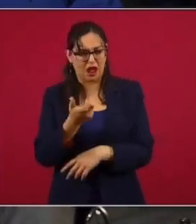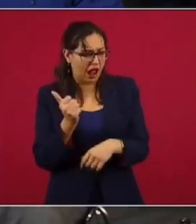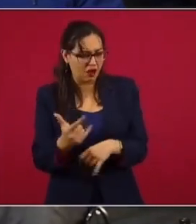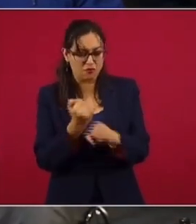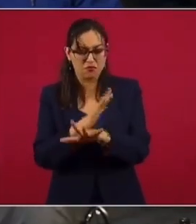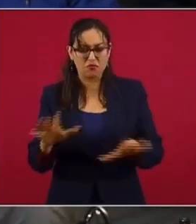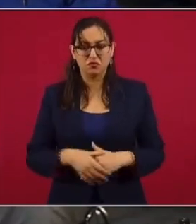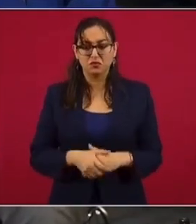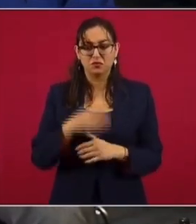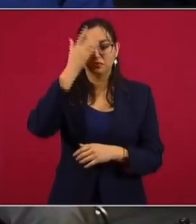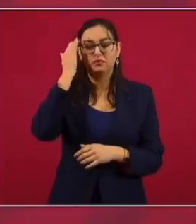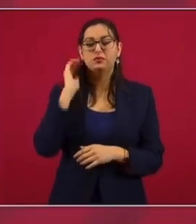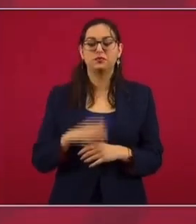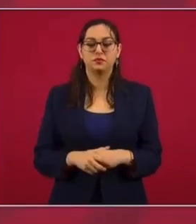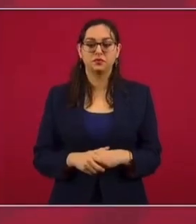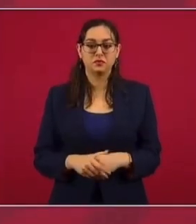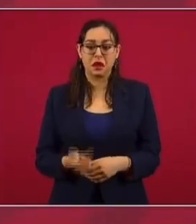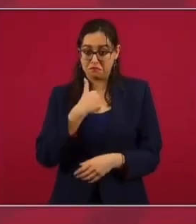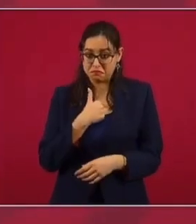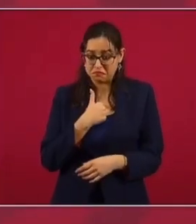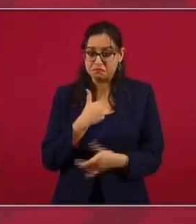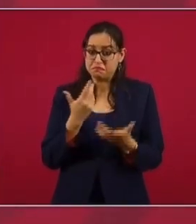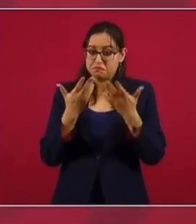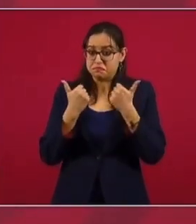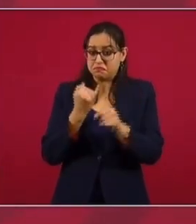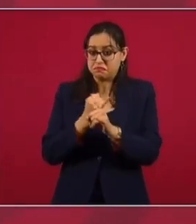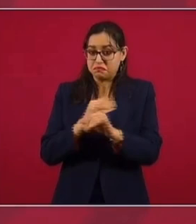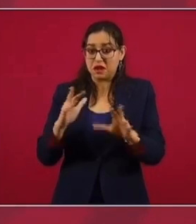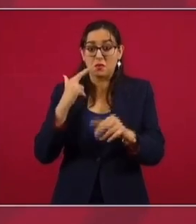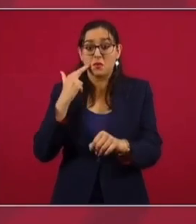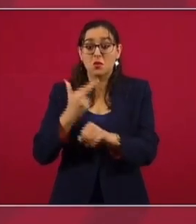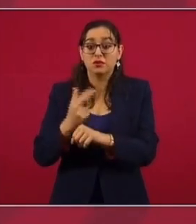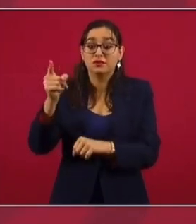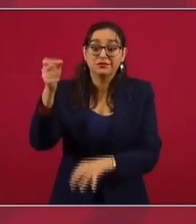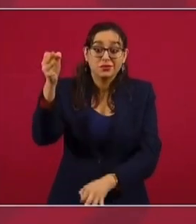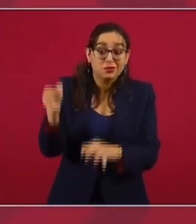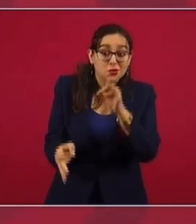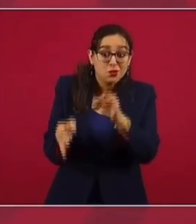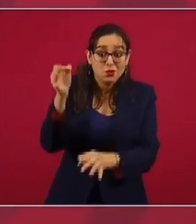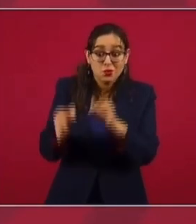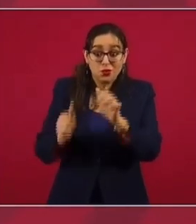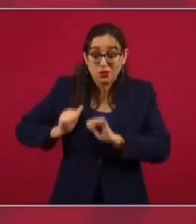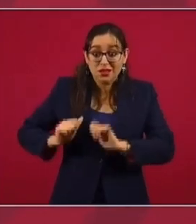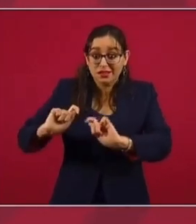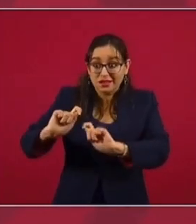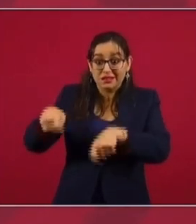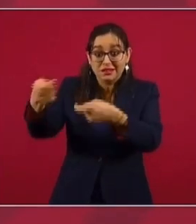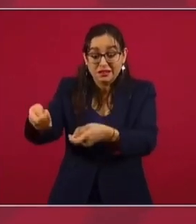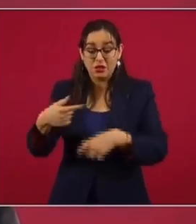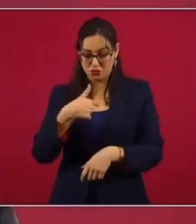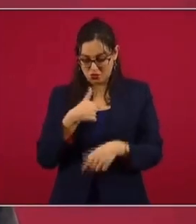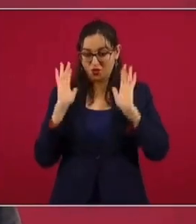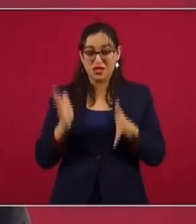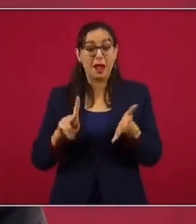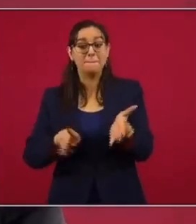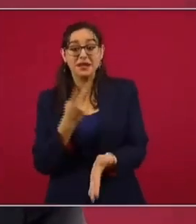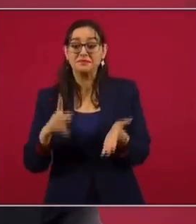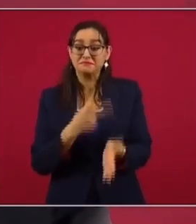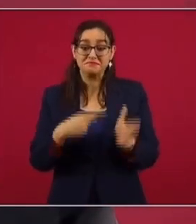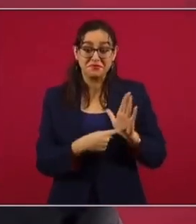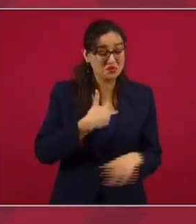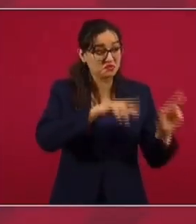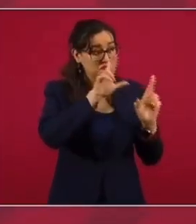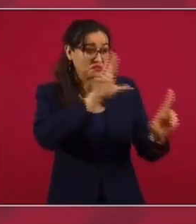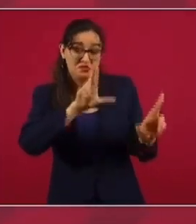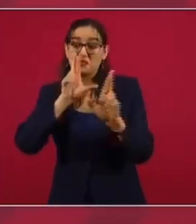sobre esto, presidente. No, pero eso corresponde a la autoridad judicial. Y yo he dejado de manifiesto y he demostrado que no hay impunidad